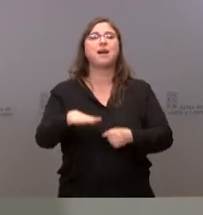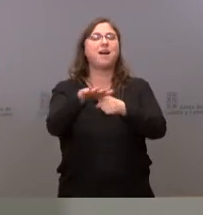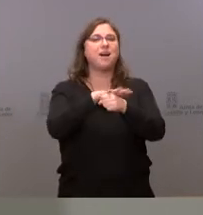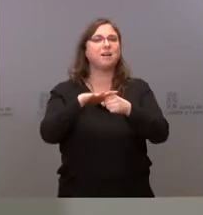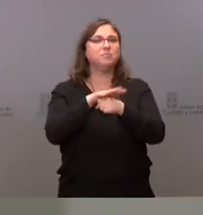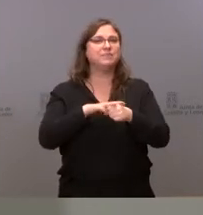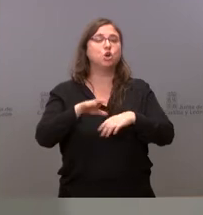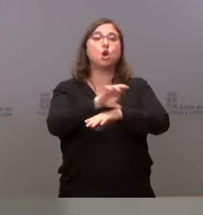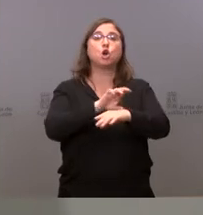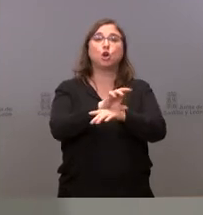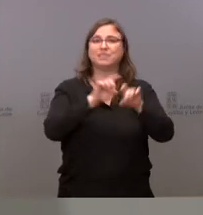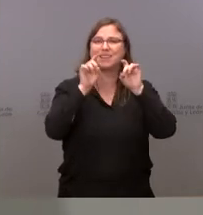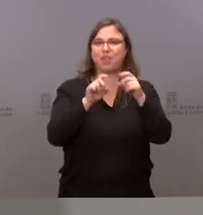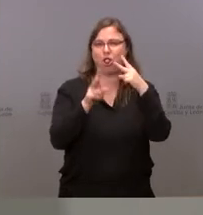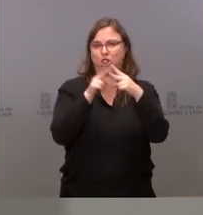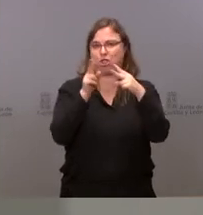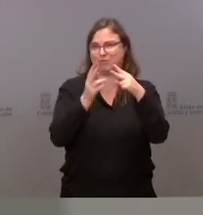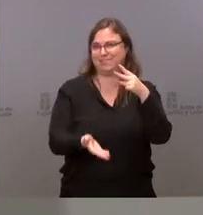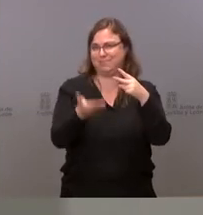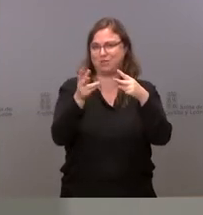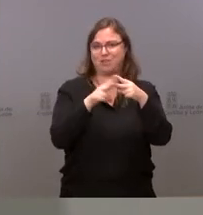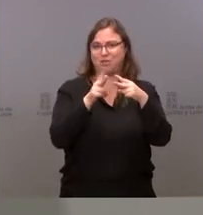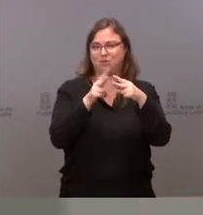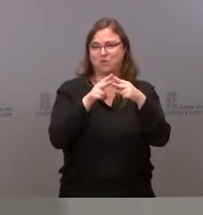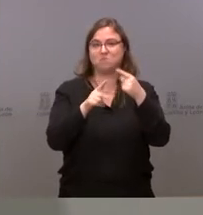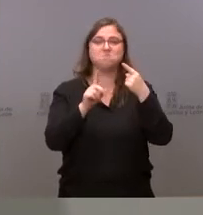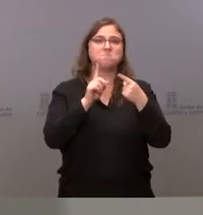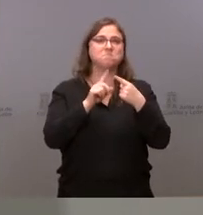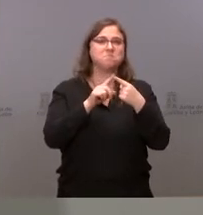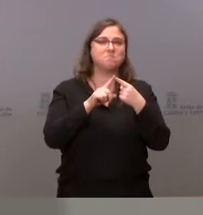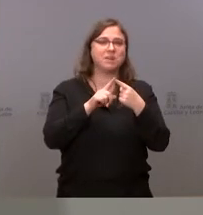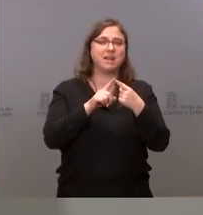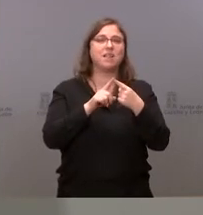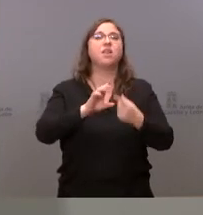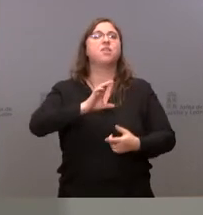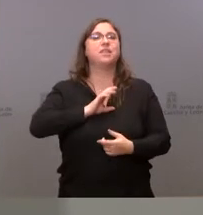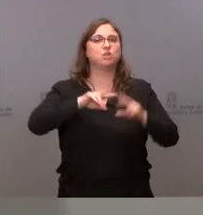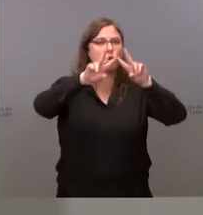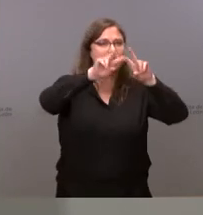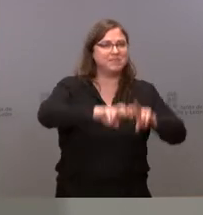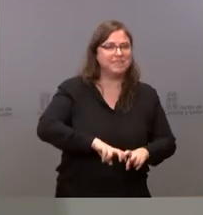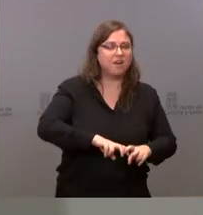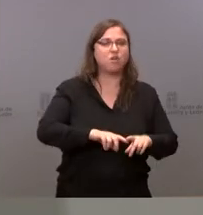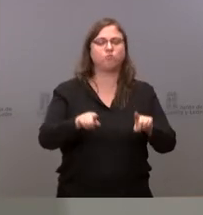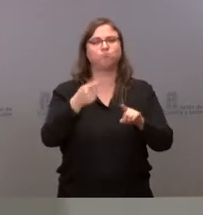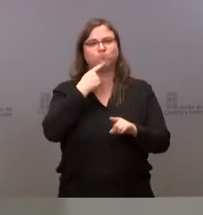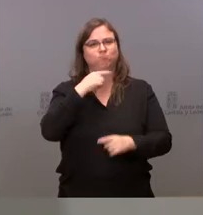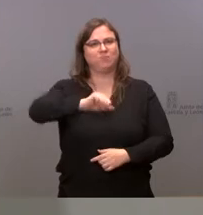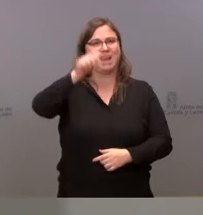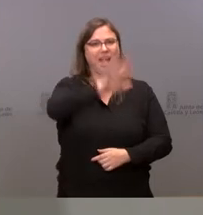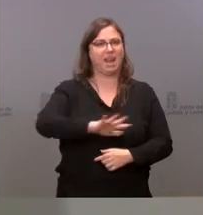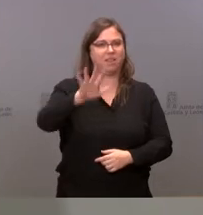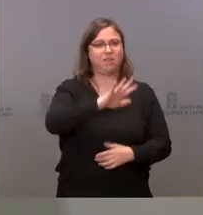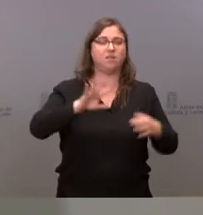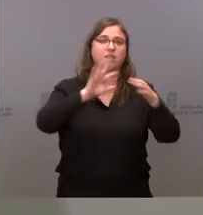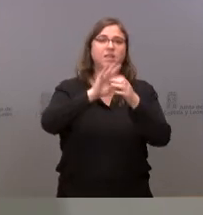la Consejería de Educación hay dos importantes acuerdos también en relación con los centros de investigación que tienen un ámbito nacional. En relación con